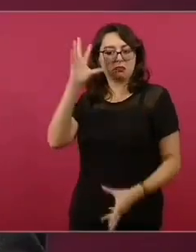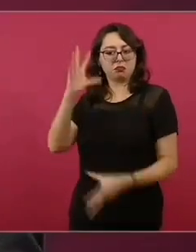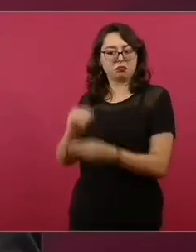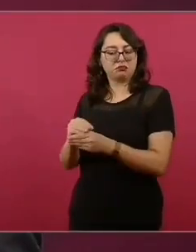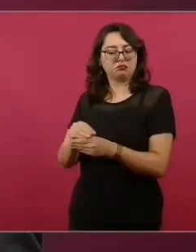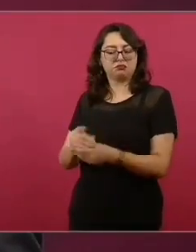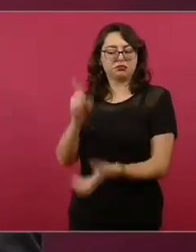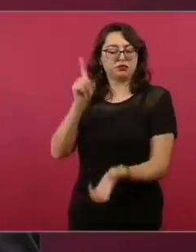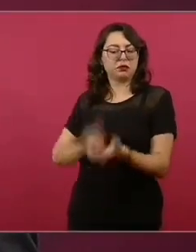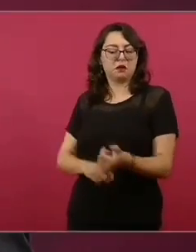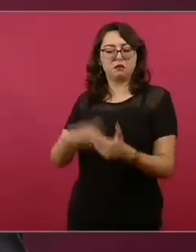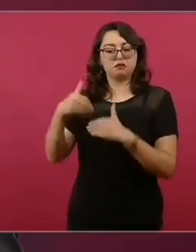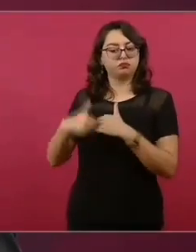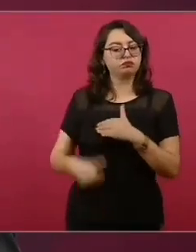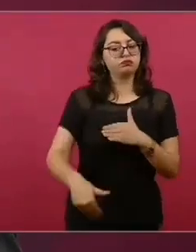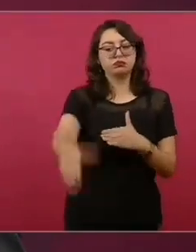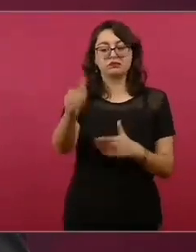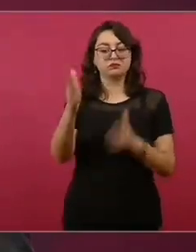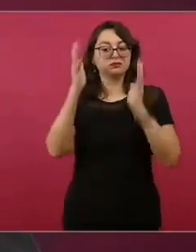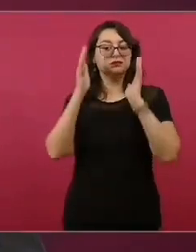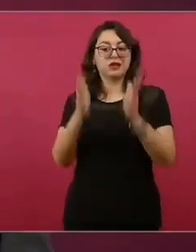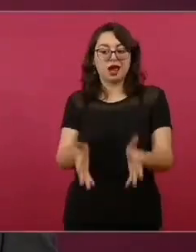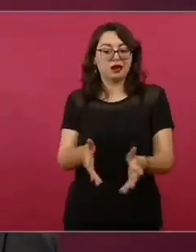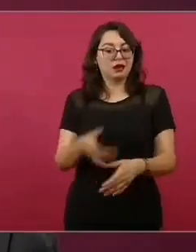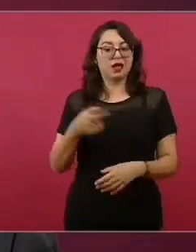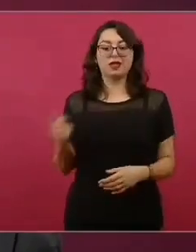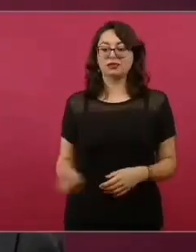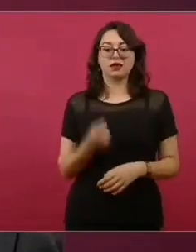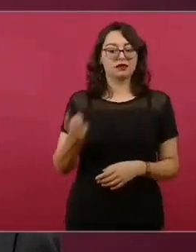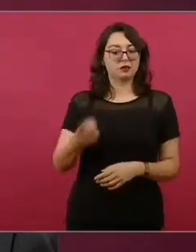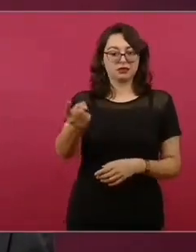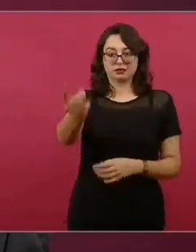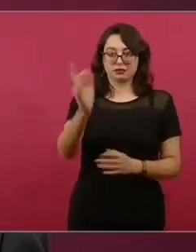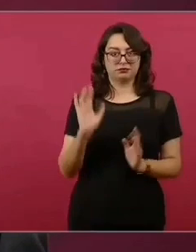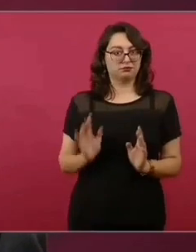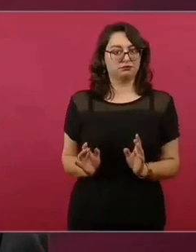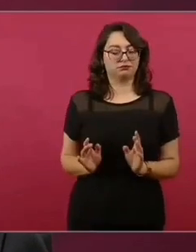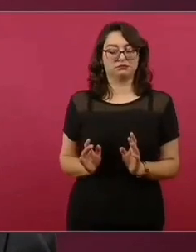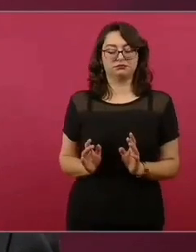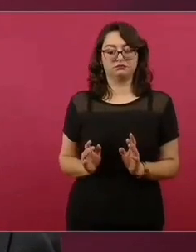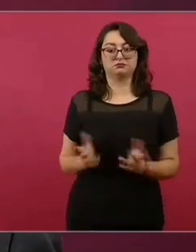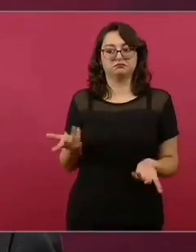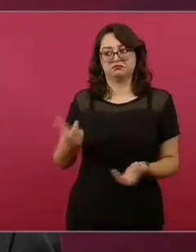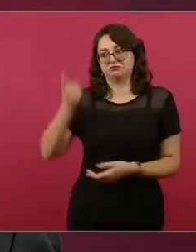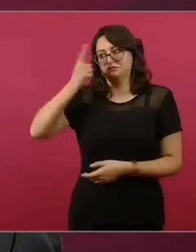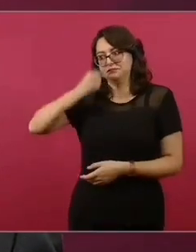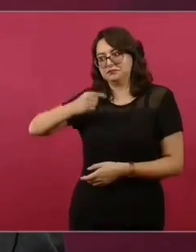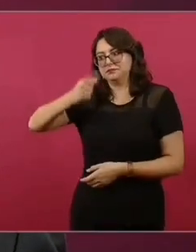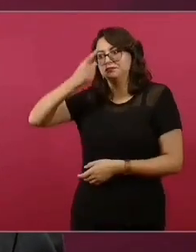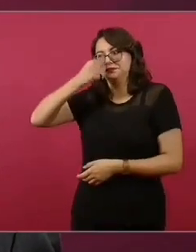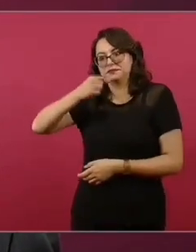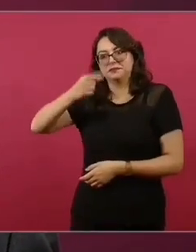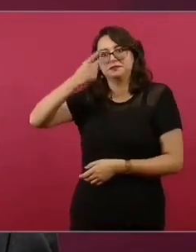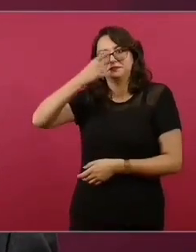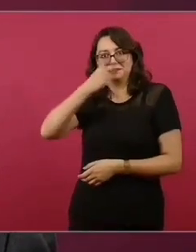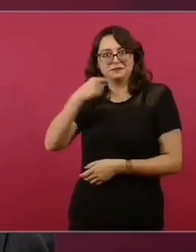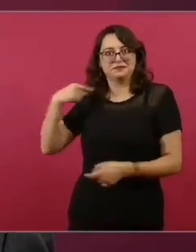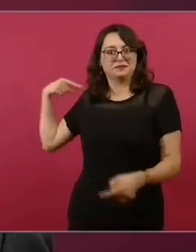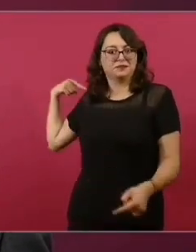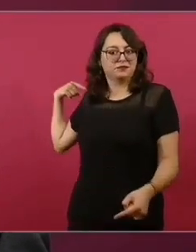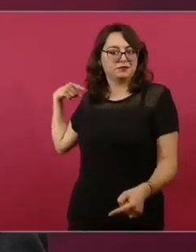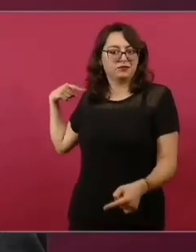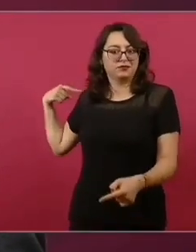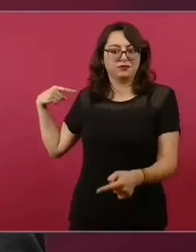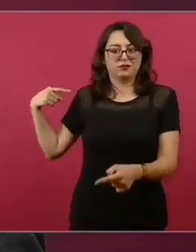conoció con la influenza en muchos siglos y de manera más clara a partir de la